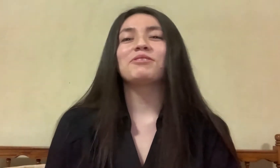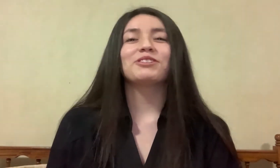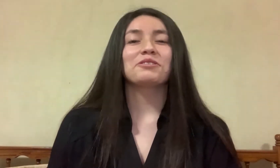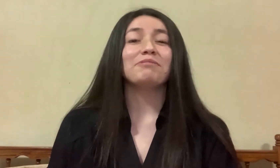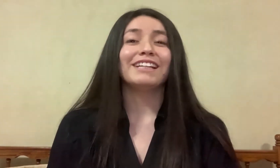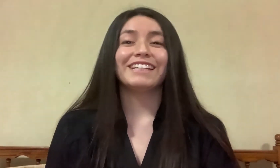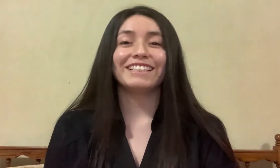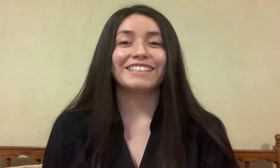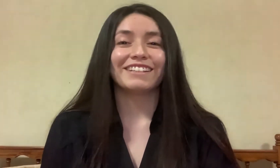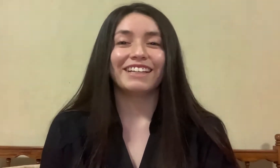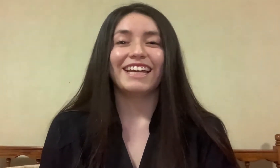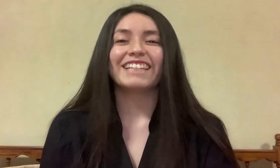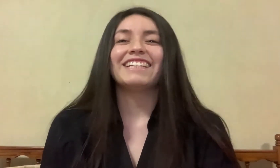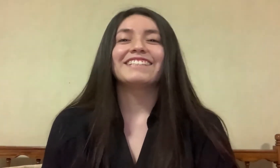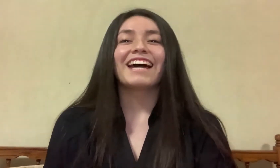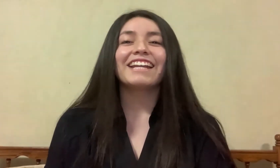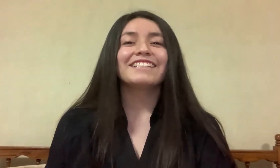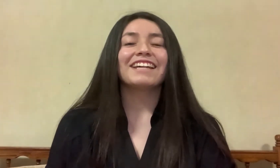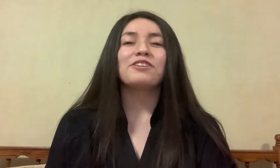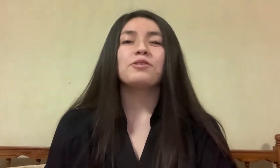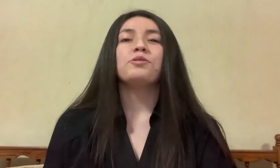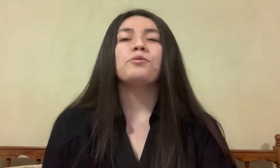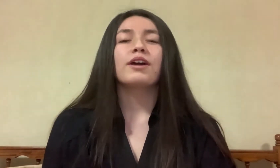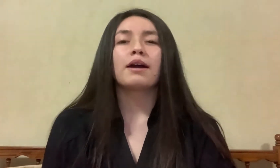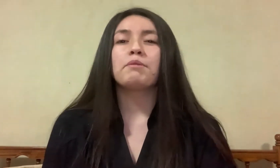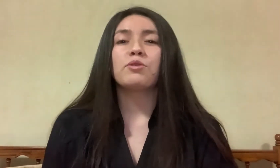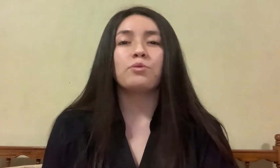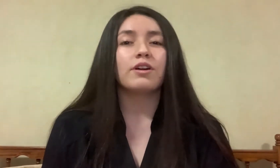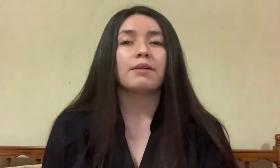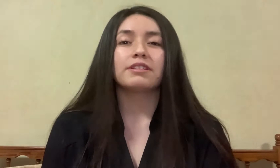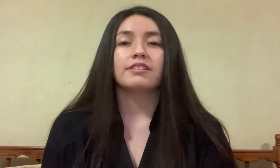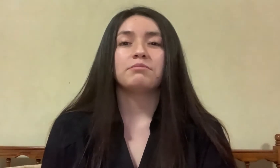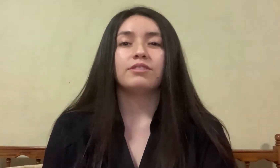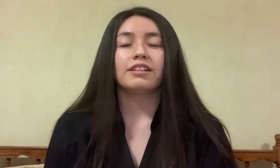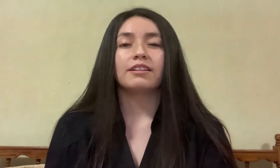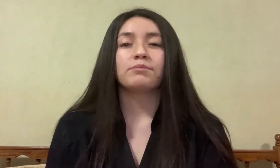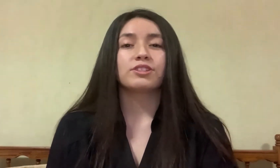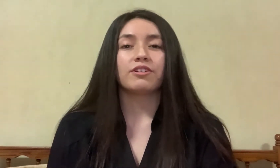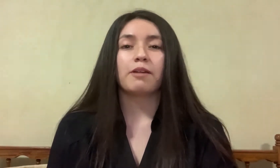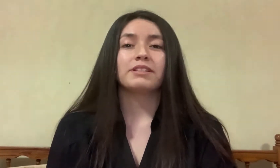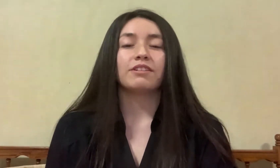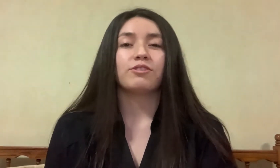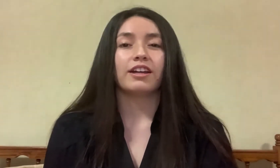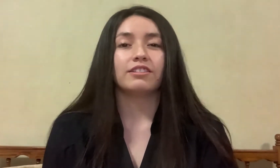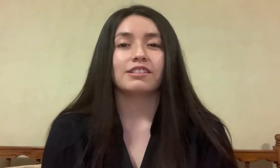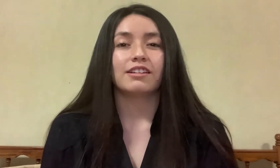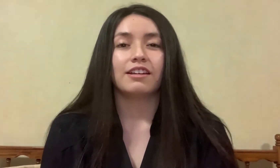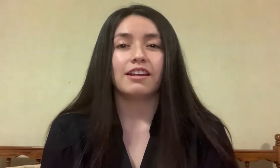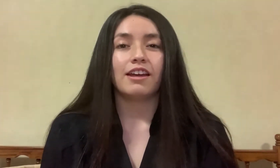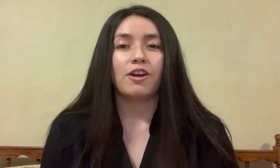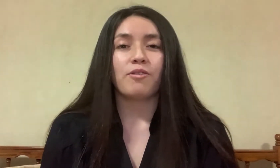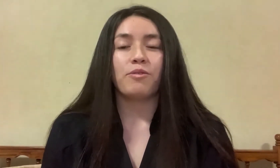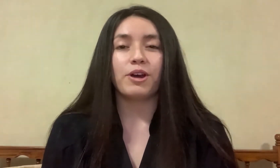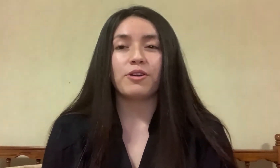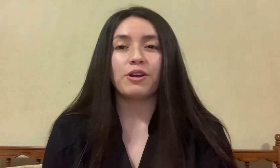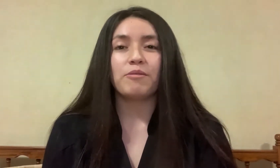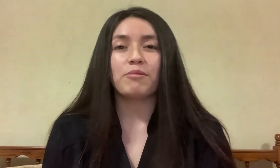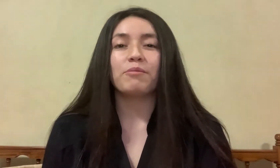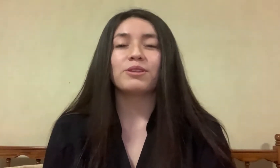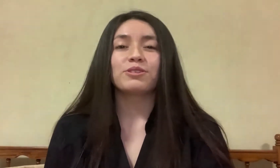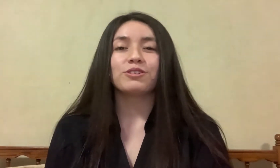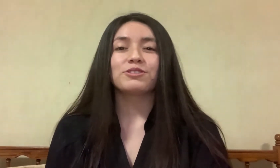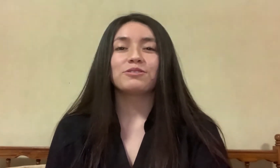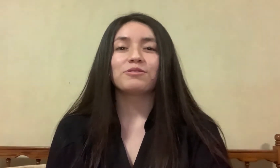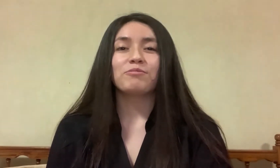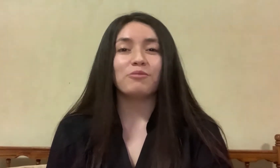Adiós promoción 2015, que quizá en ese año nunca, pero nunca pensamos que el tiempo se nos iba a pasar volando. Fueron